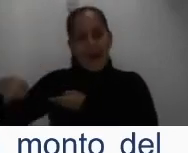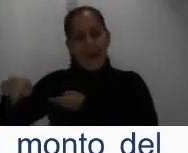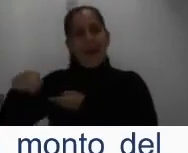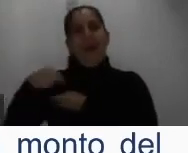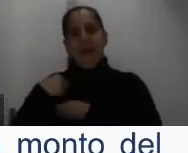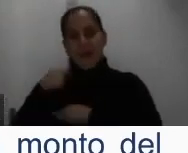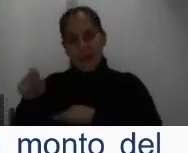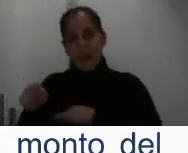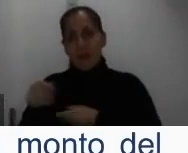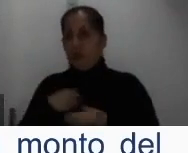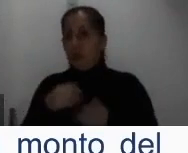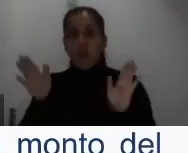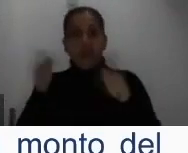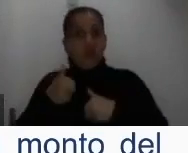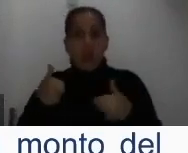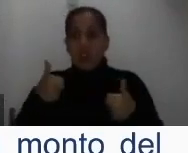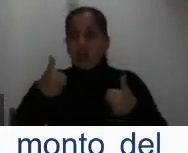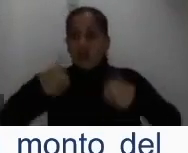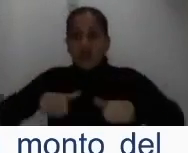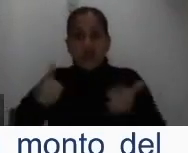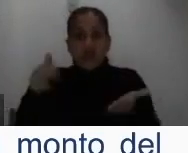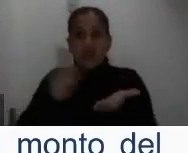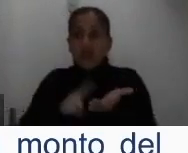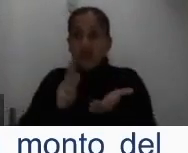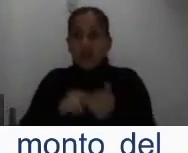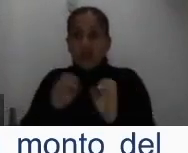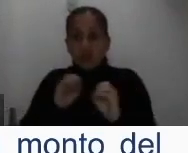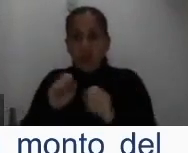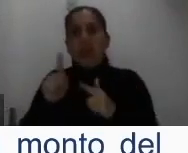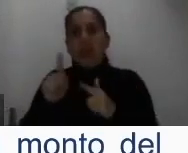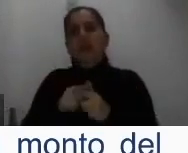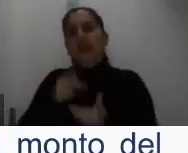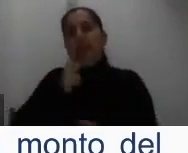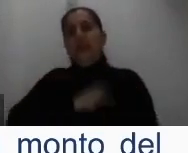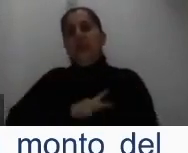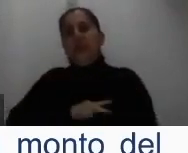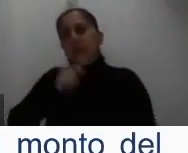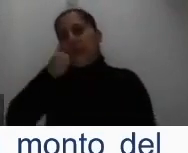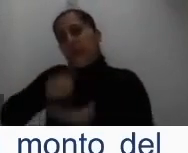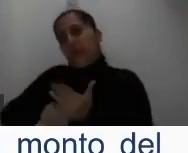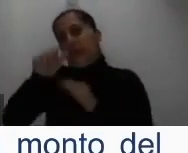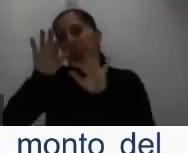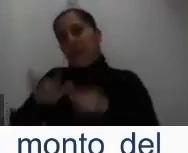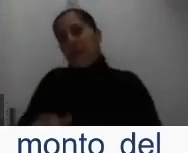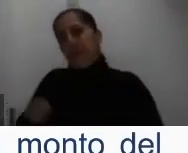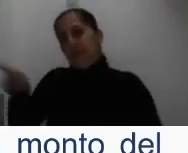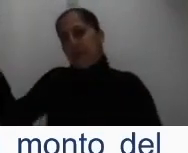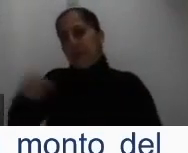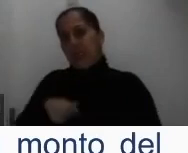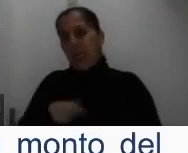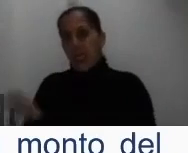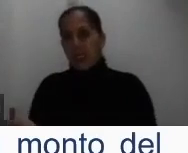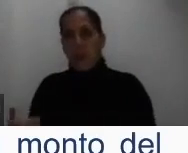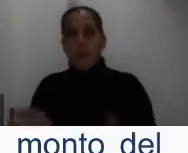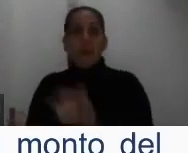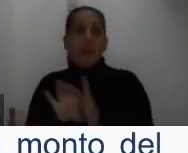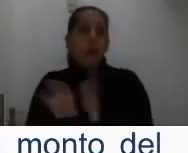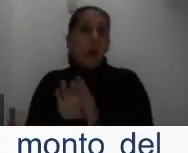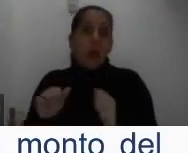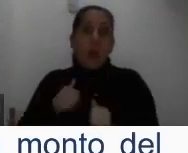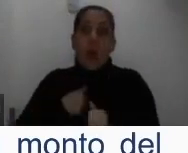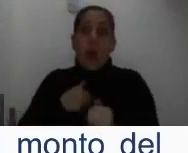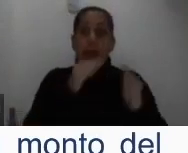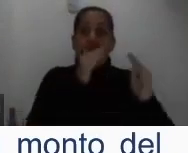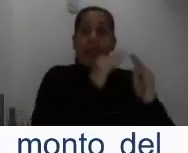necesitar una carta de la persona que les paga a ustedes ese alquiler. O bien, si, por ejemplo, ustedes hay una segunda casa